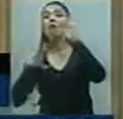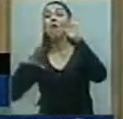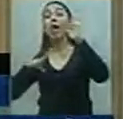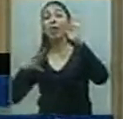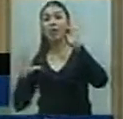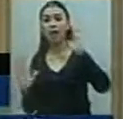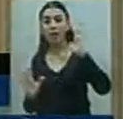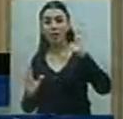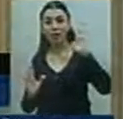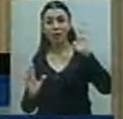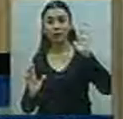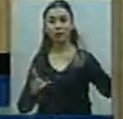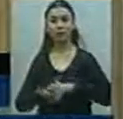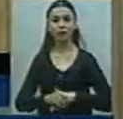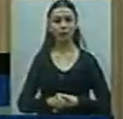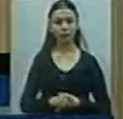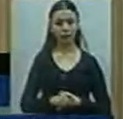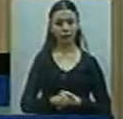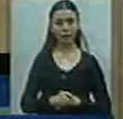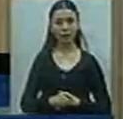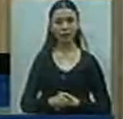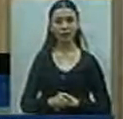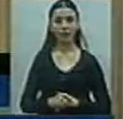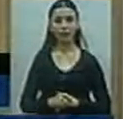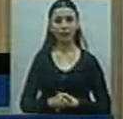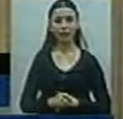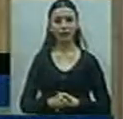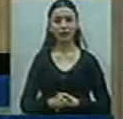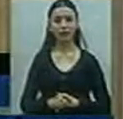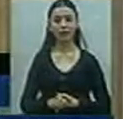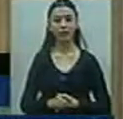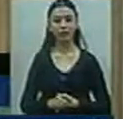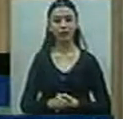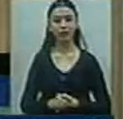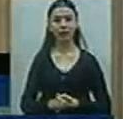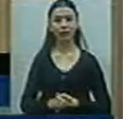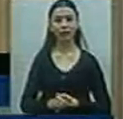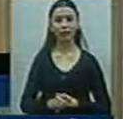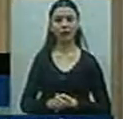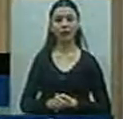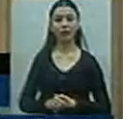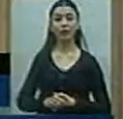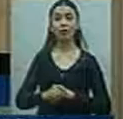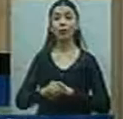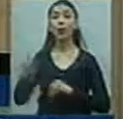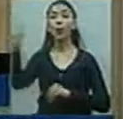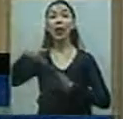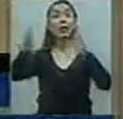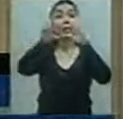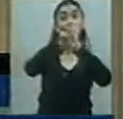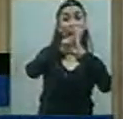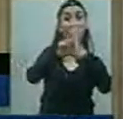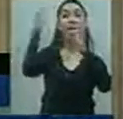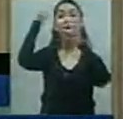funcionamiento a través del Consejo Federal, está integrado por los ministerios de todas las